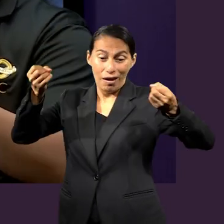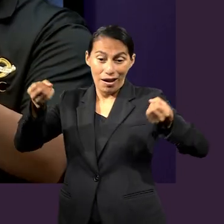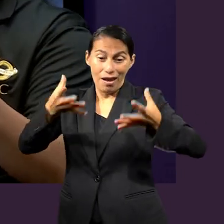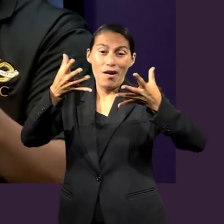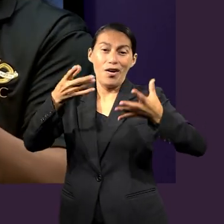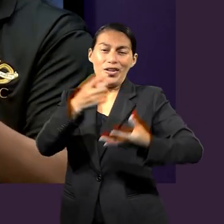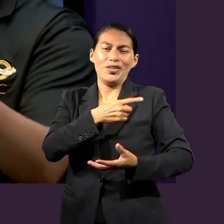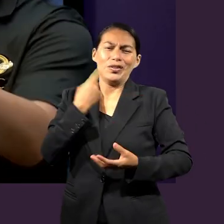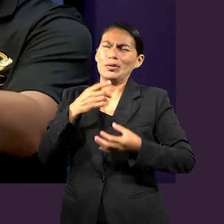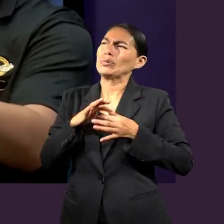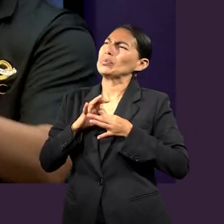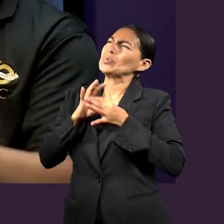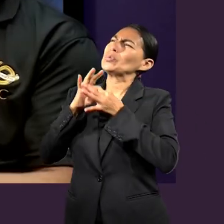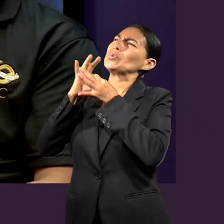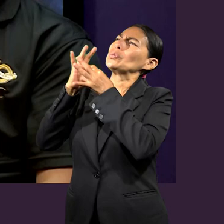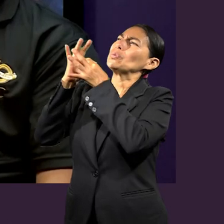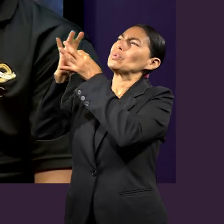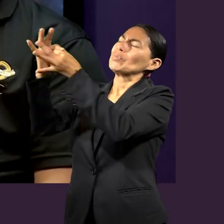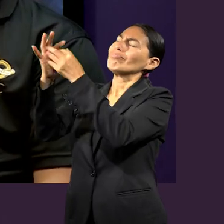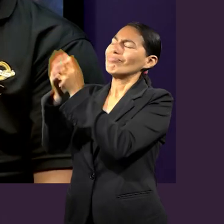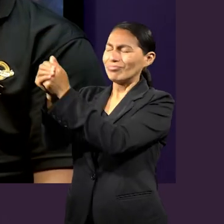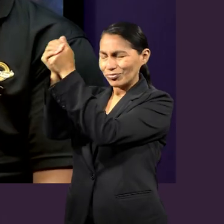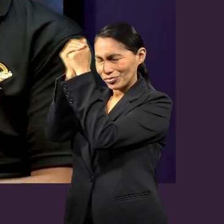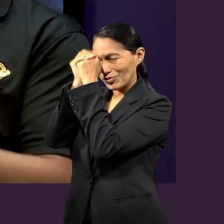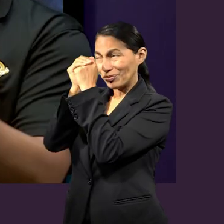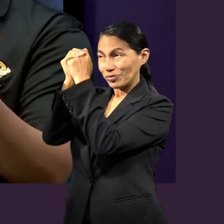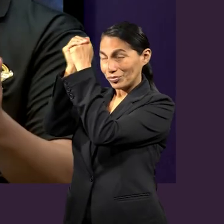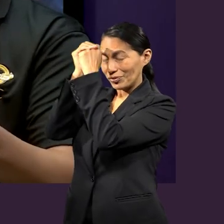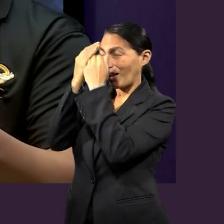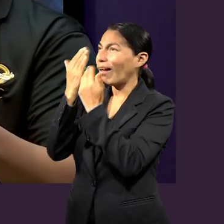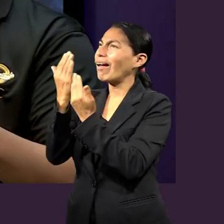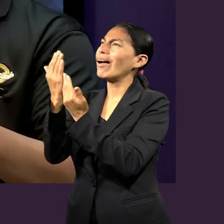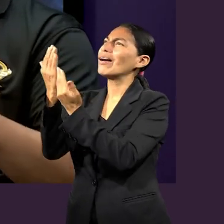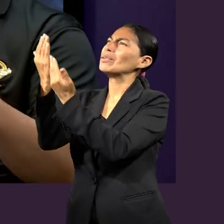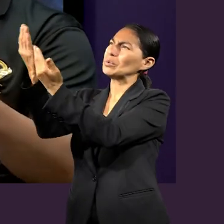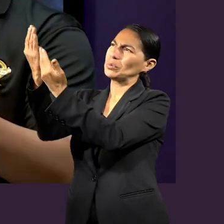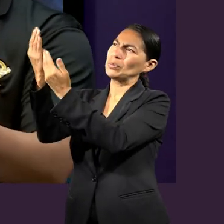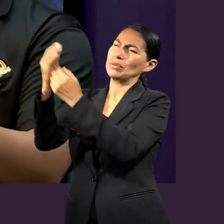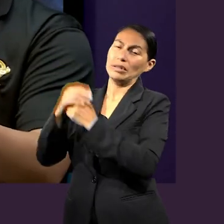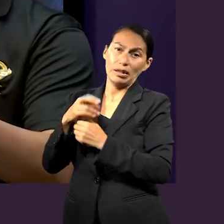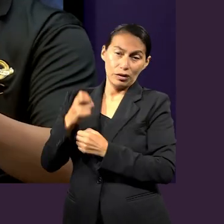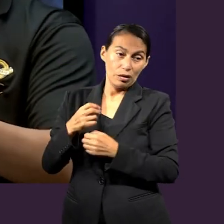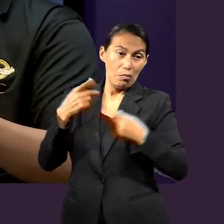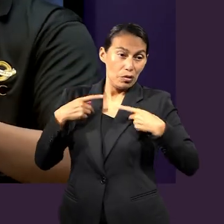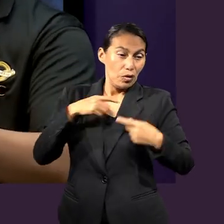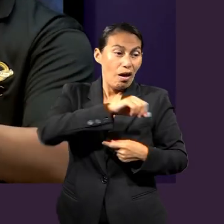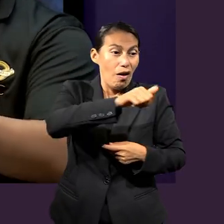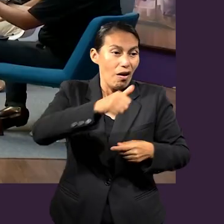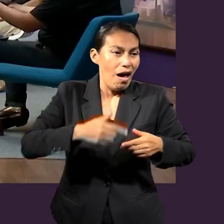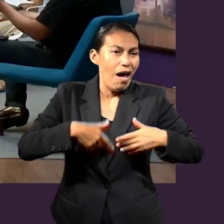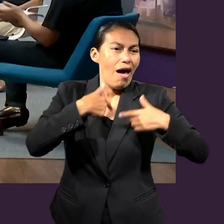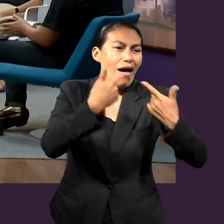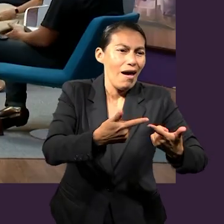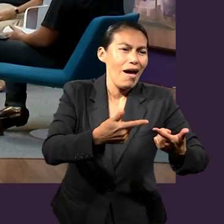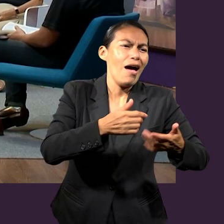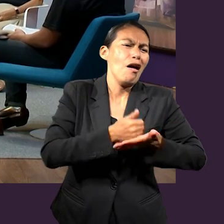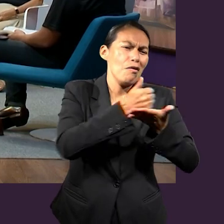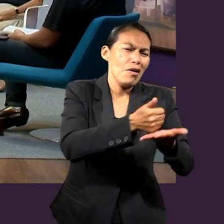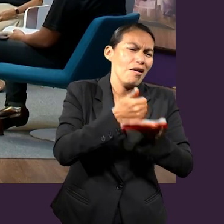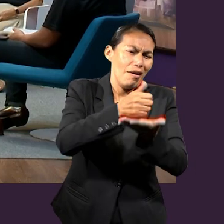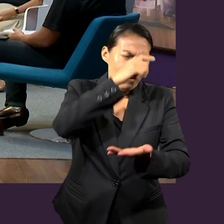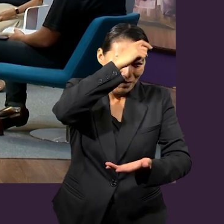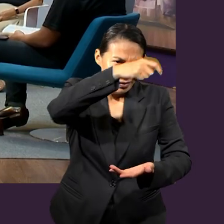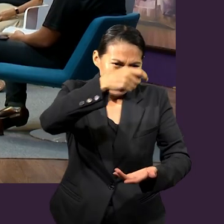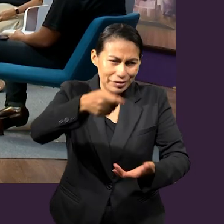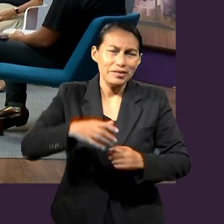quien ha creado la iglesia para que nosotros podamos de alguna forma adorarla y estar siendo un canal para otras personas.